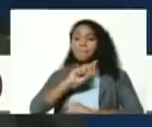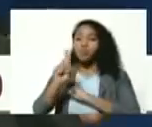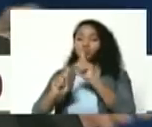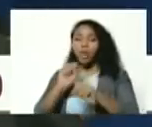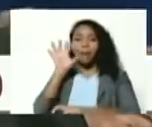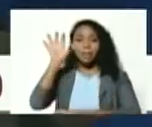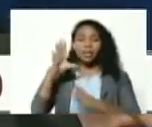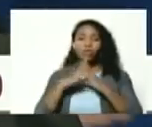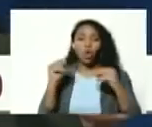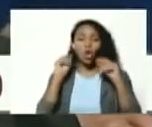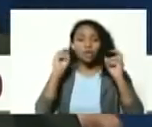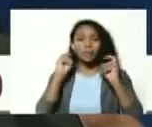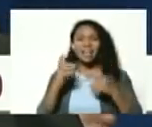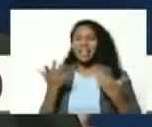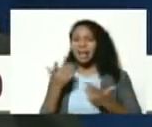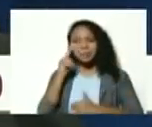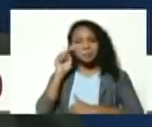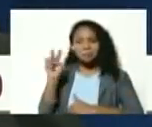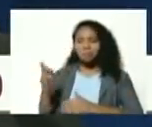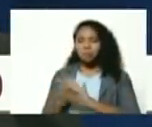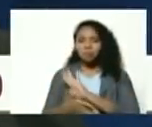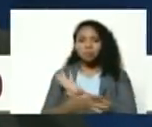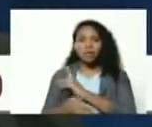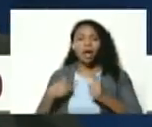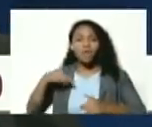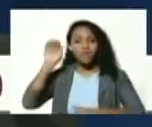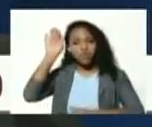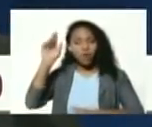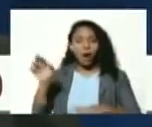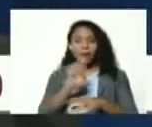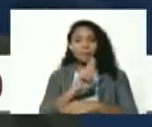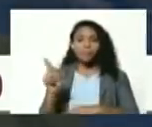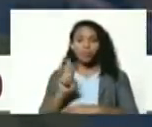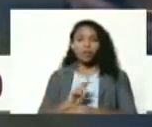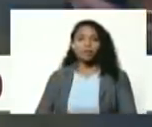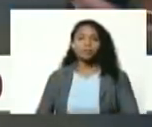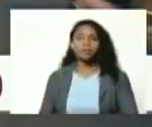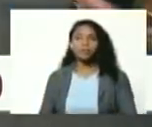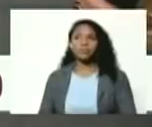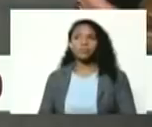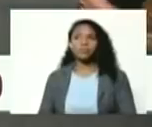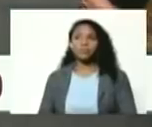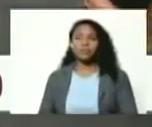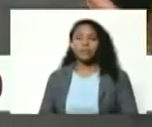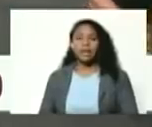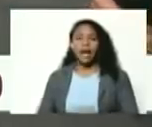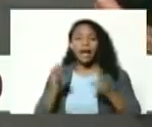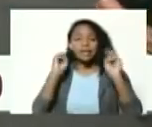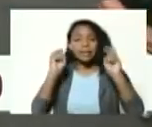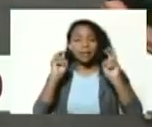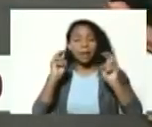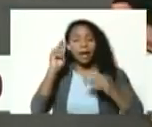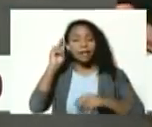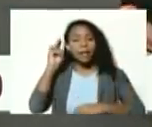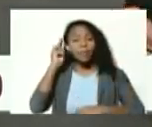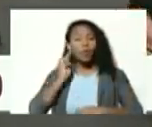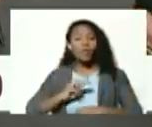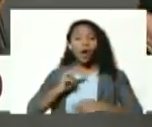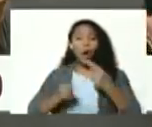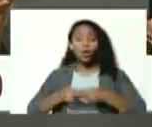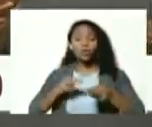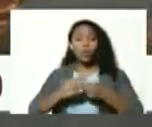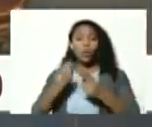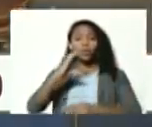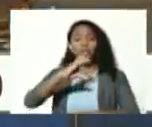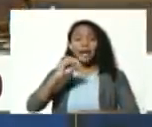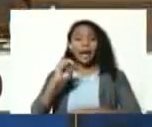todos los temas que tengan que ver con el futuro de la república en la vena de bolívar construir un nuevo consejo nacional